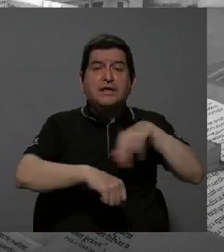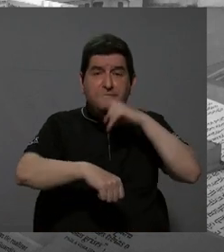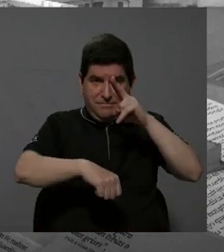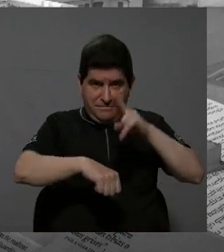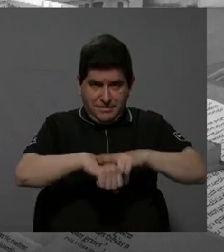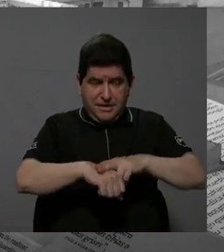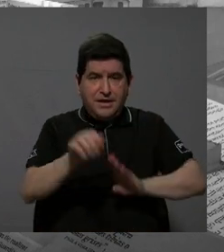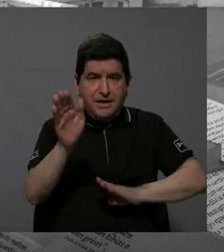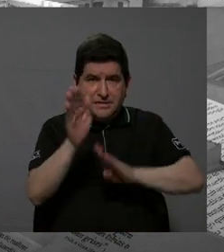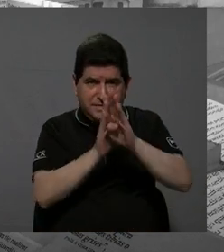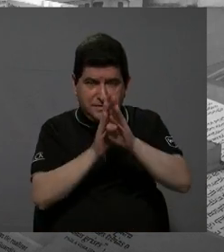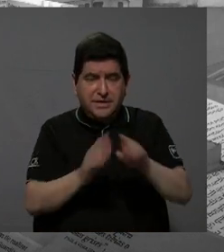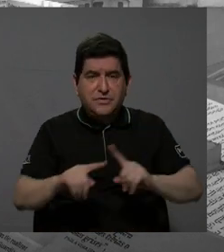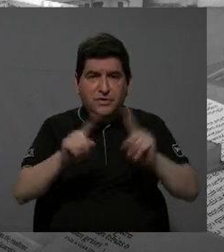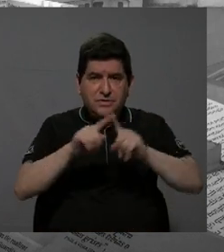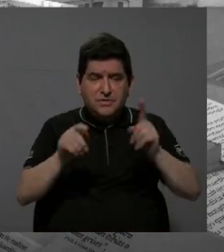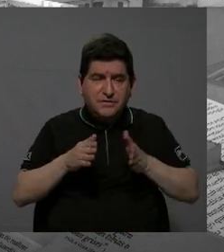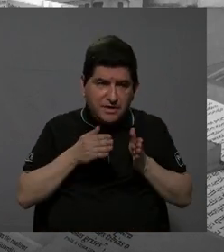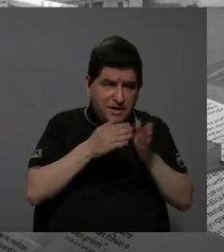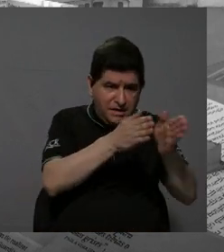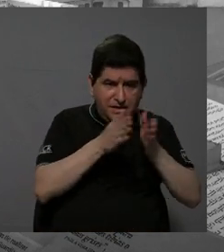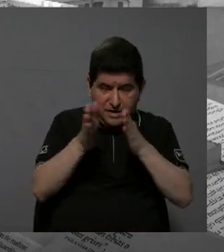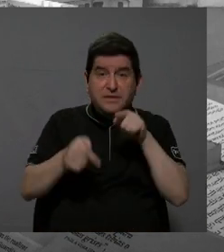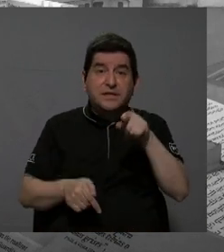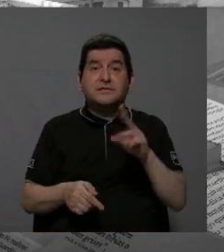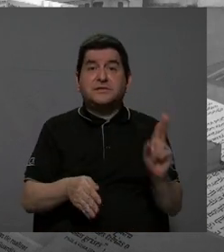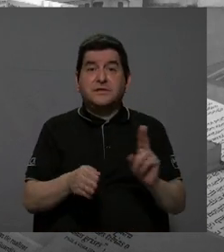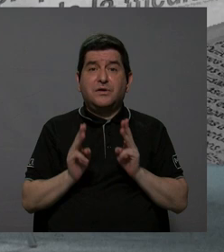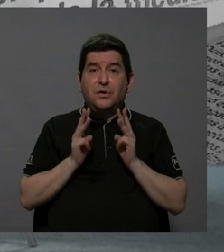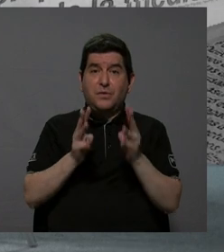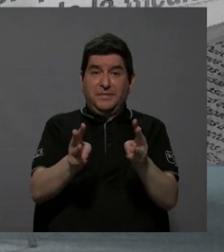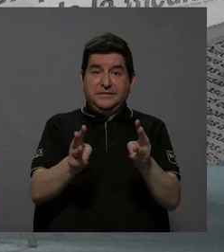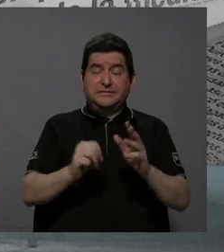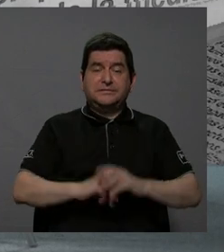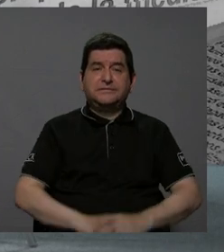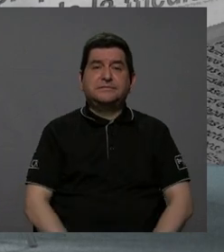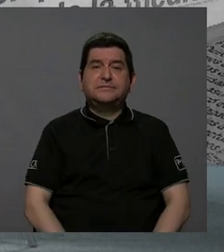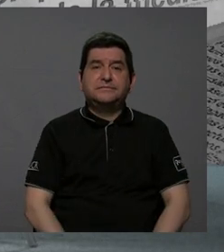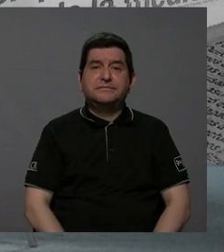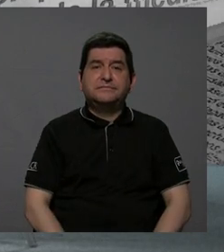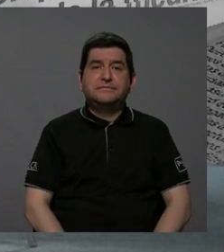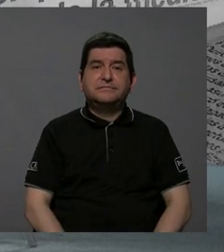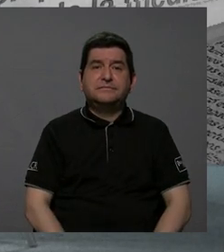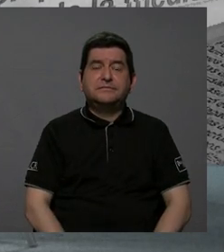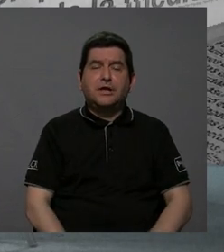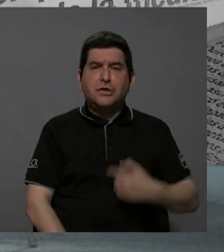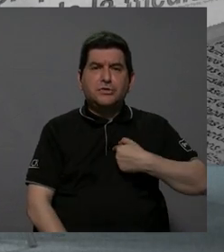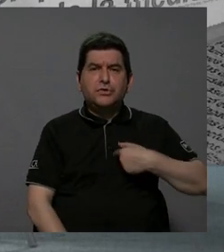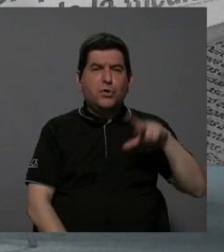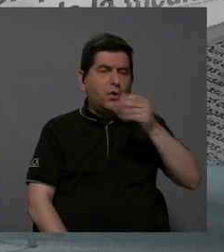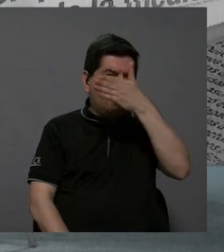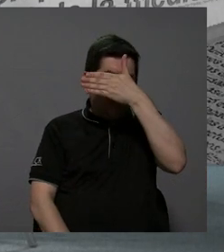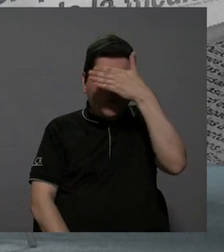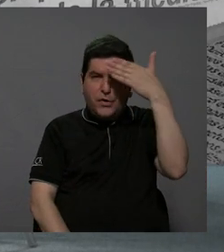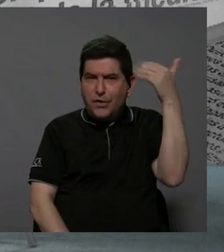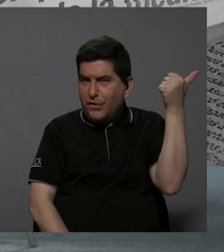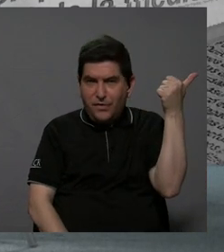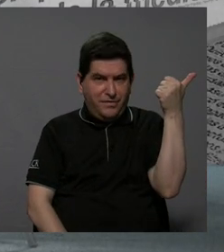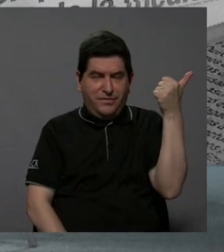de desarrollar corredores por esta metodología. No quisiera dejar de pasar esta